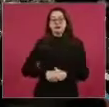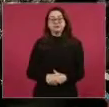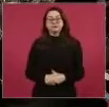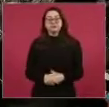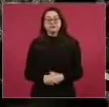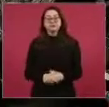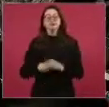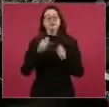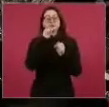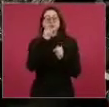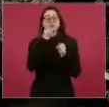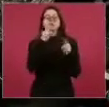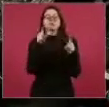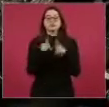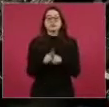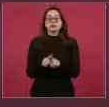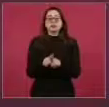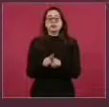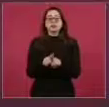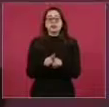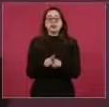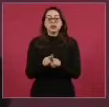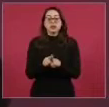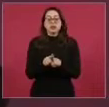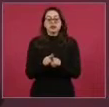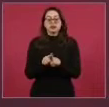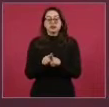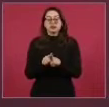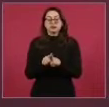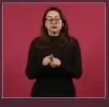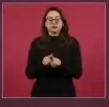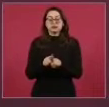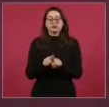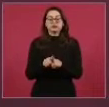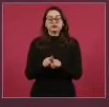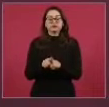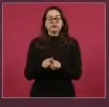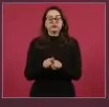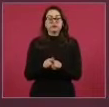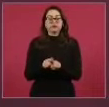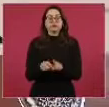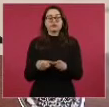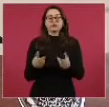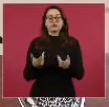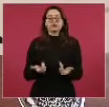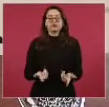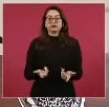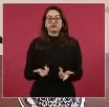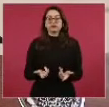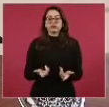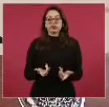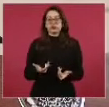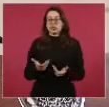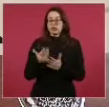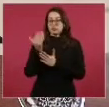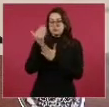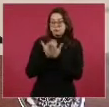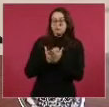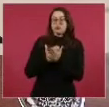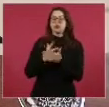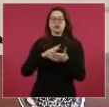en reducir la incidencia delictiva